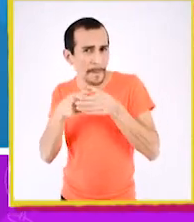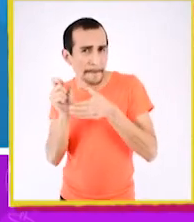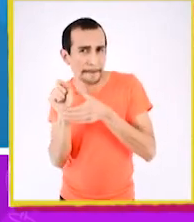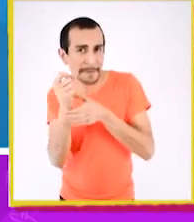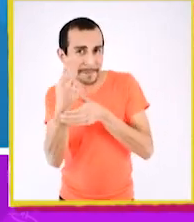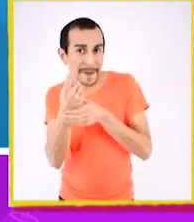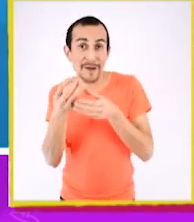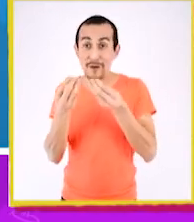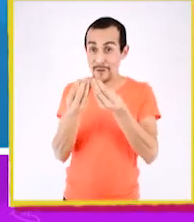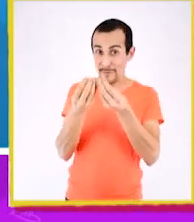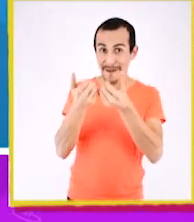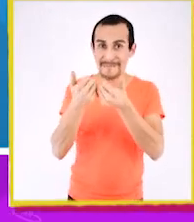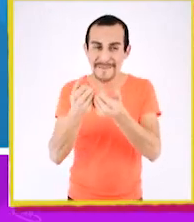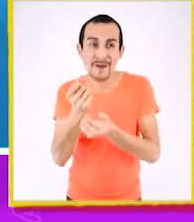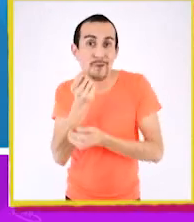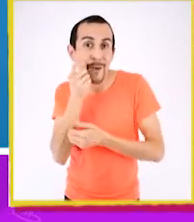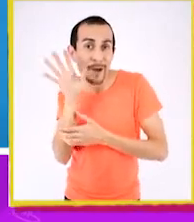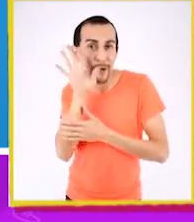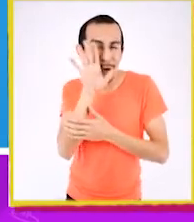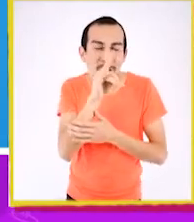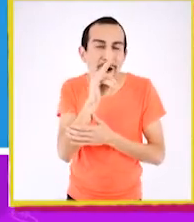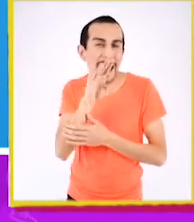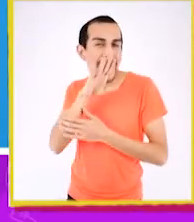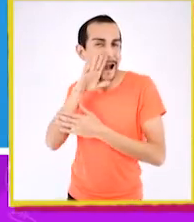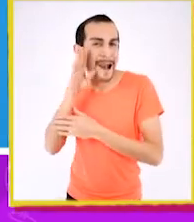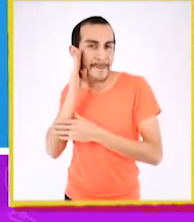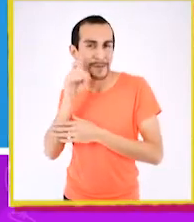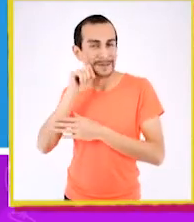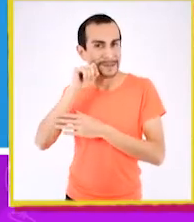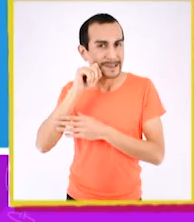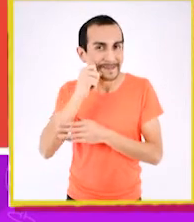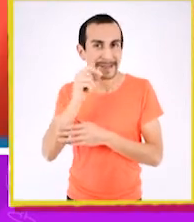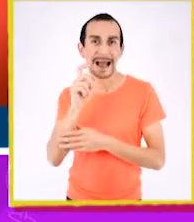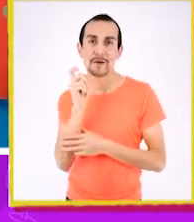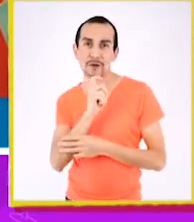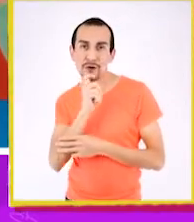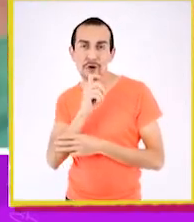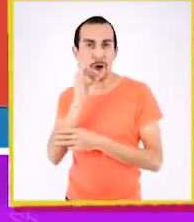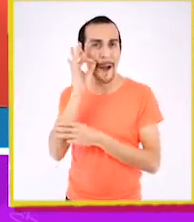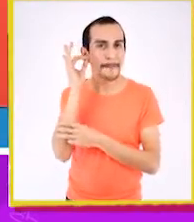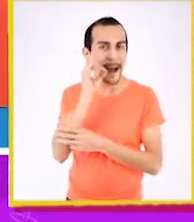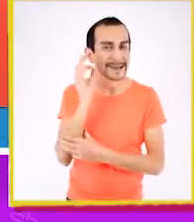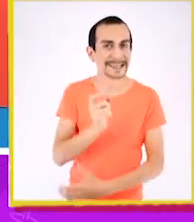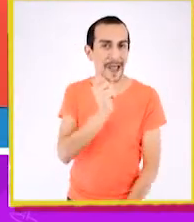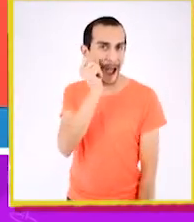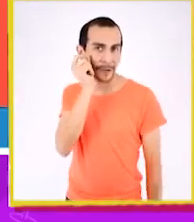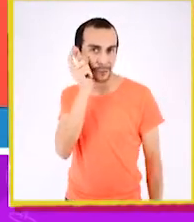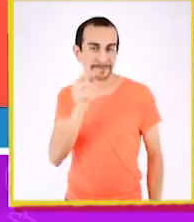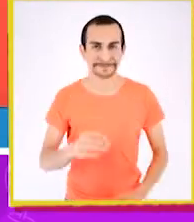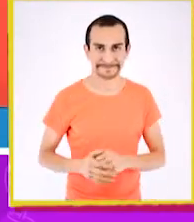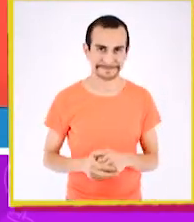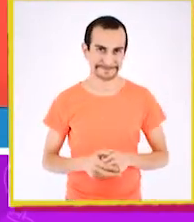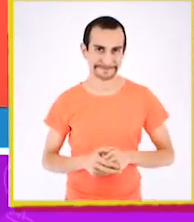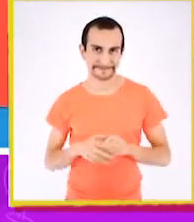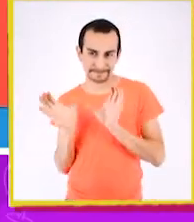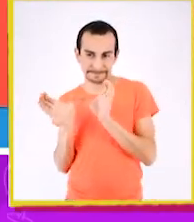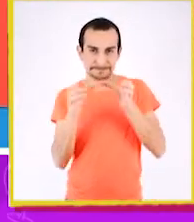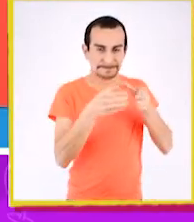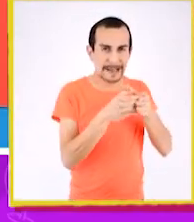primarios? ¡Muy bien! Son los colores puros, es decir, rojo, amarillo y azul.